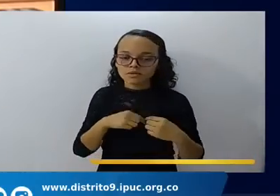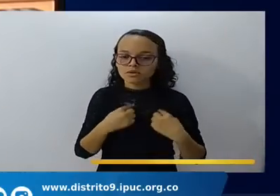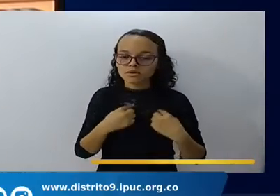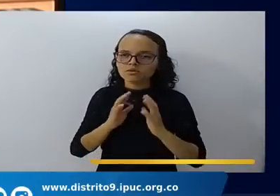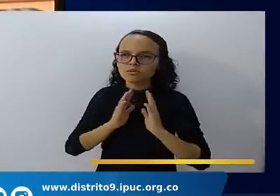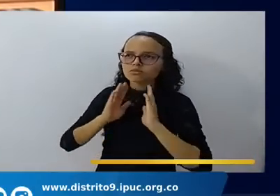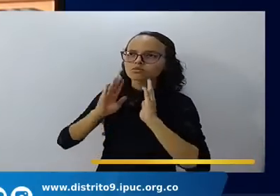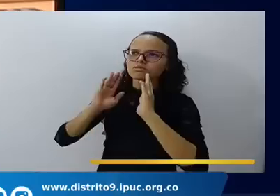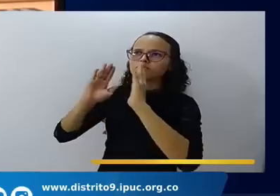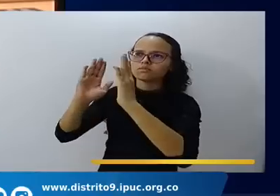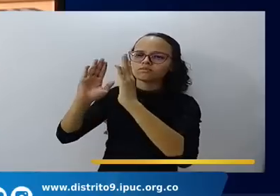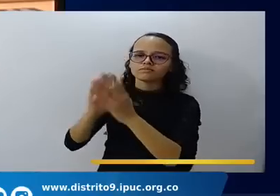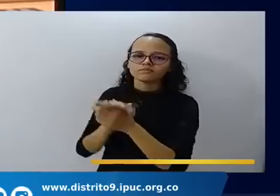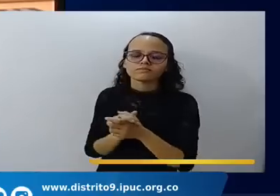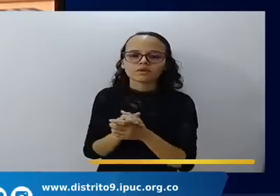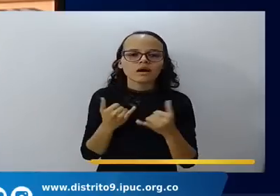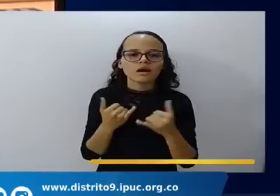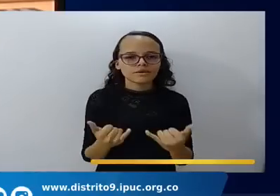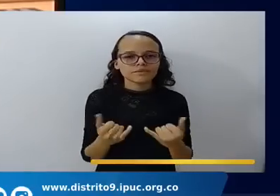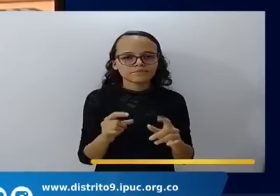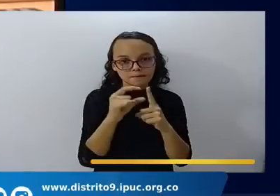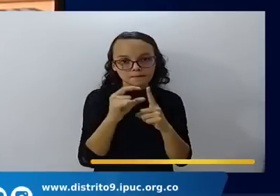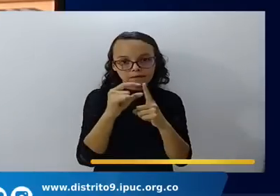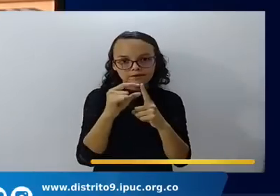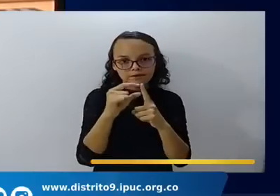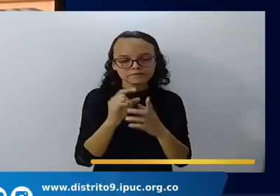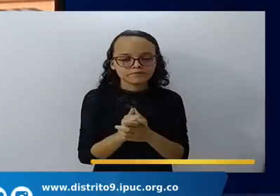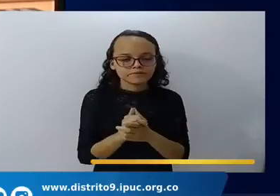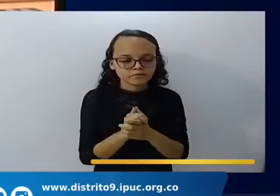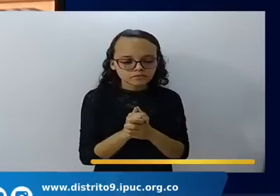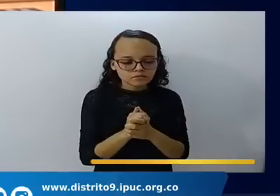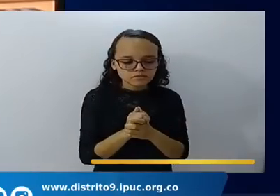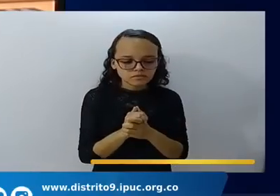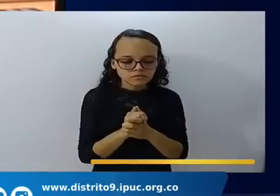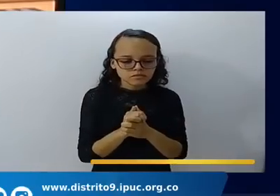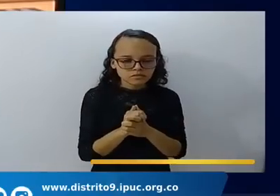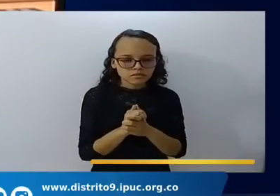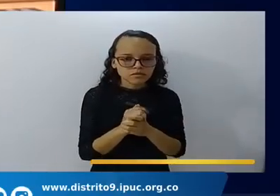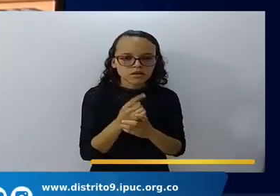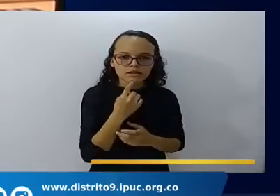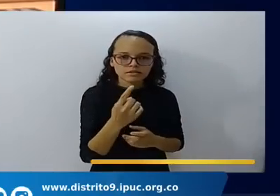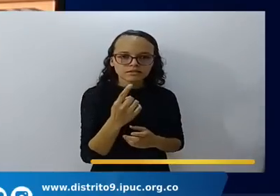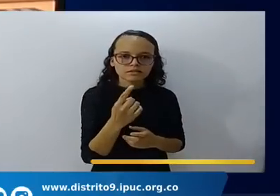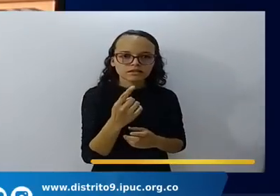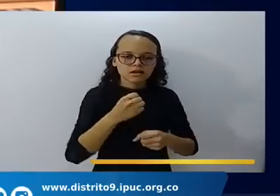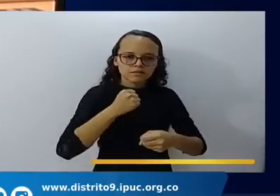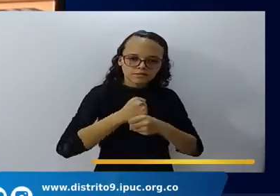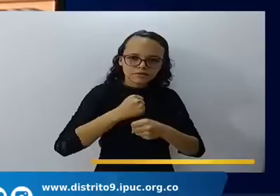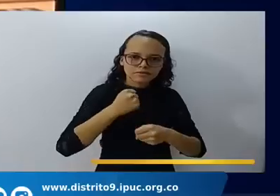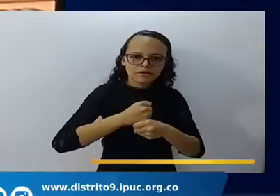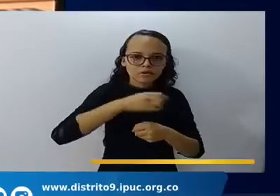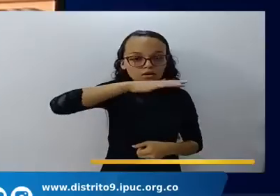Hay un término que se usa en todo lo que es la labor marítima